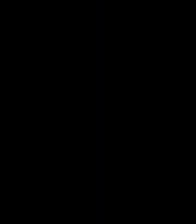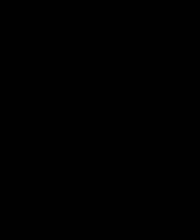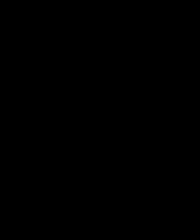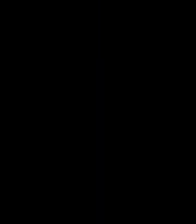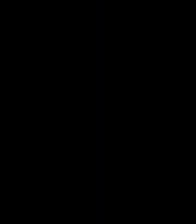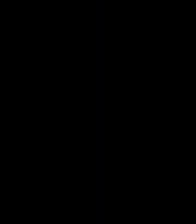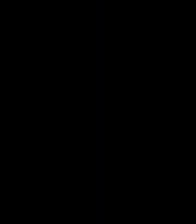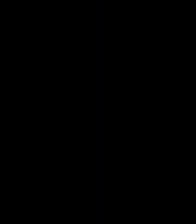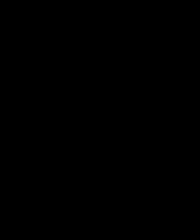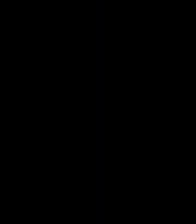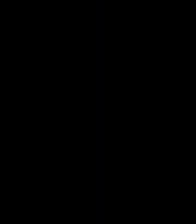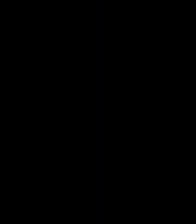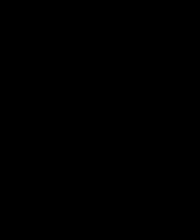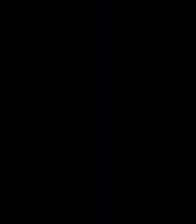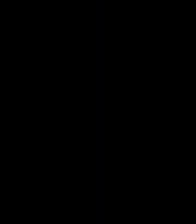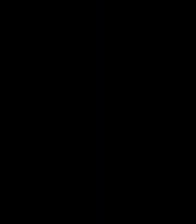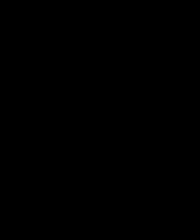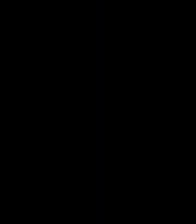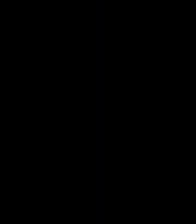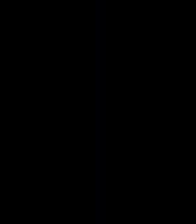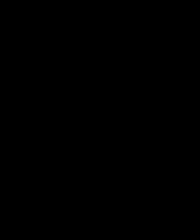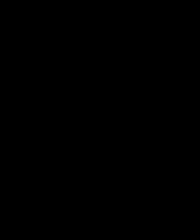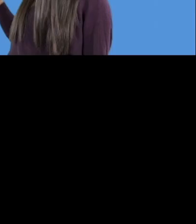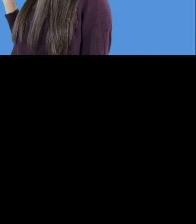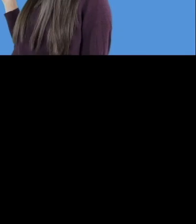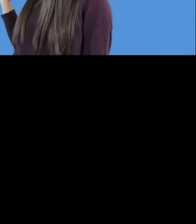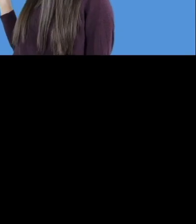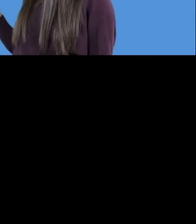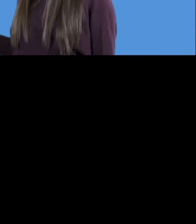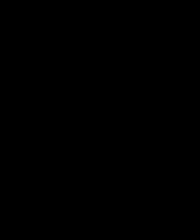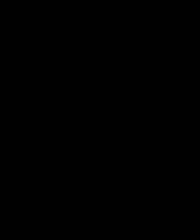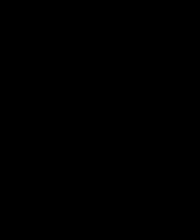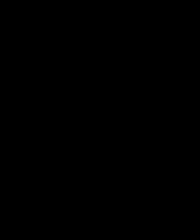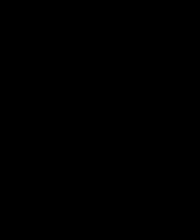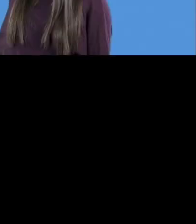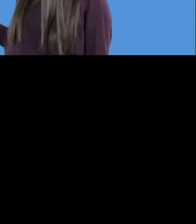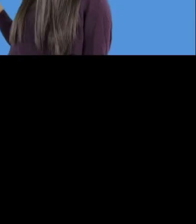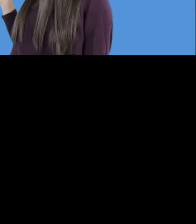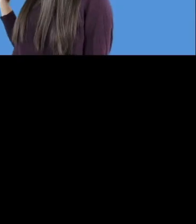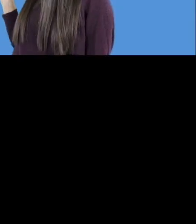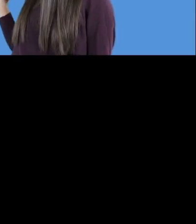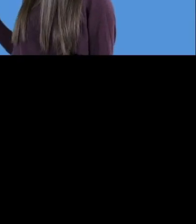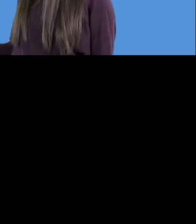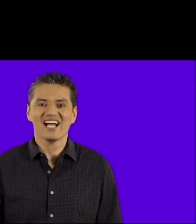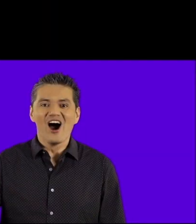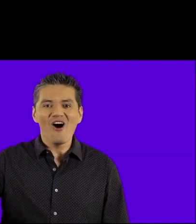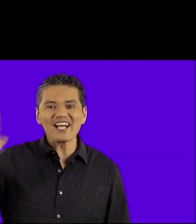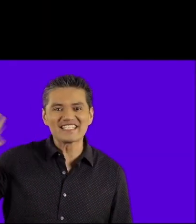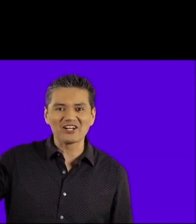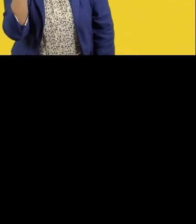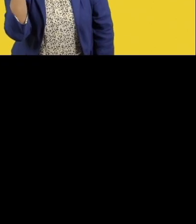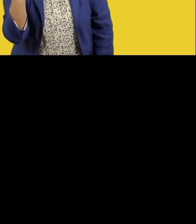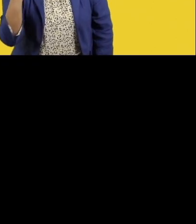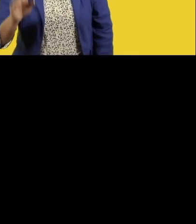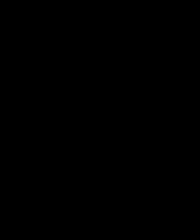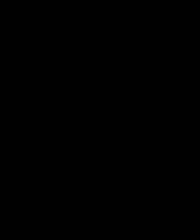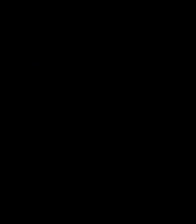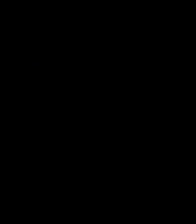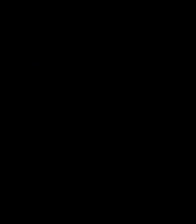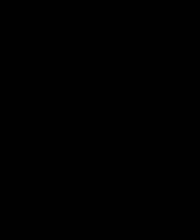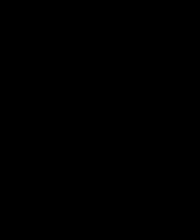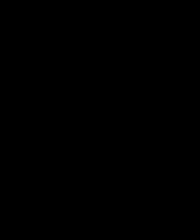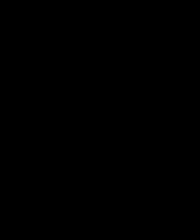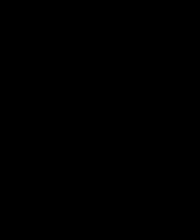¡Hola, colegas! Aquí empieza Sala de Profesores. ¡Hola, Montén! ¡Hola, Gale! ¡Hola, Profesor Montén! ¡Hola, chicos y chicas!